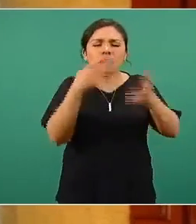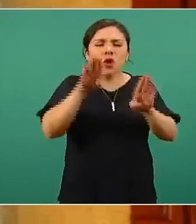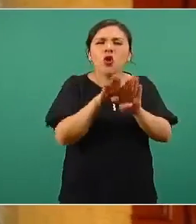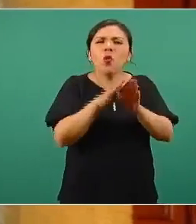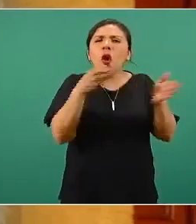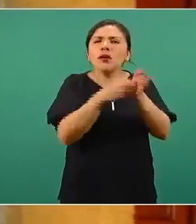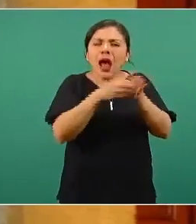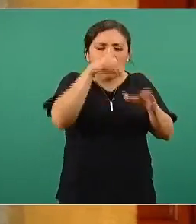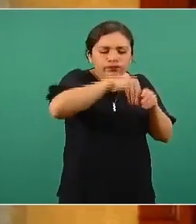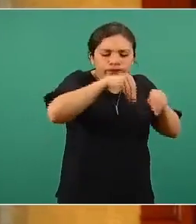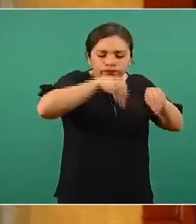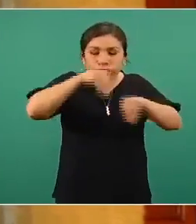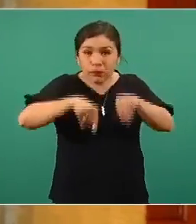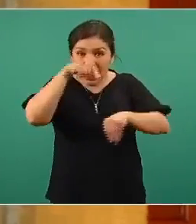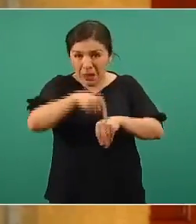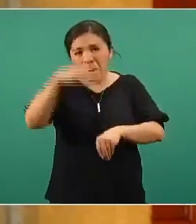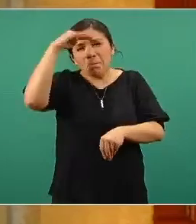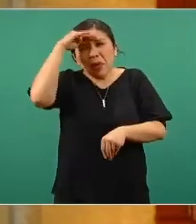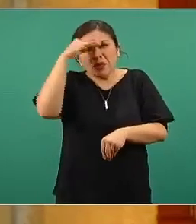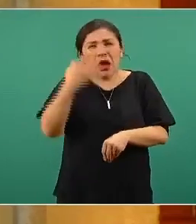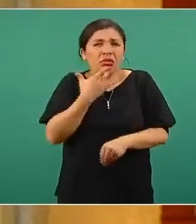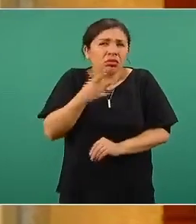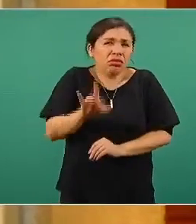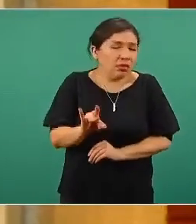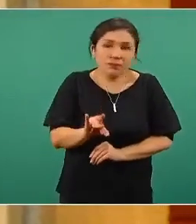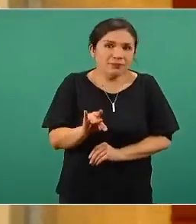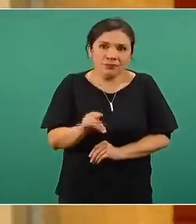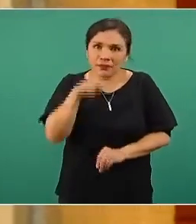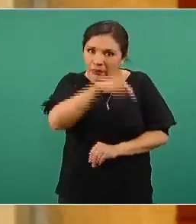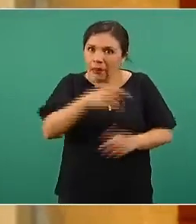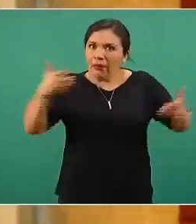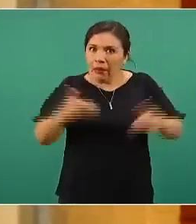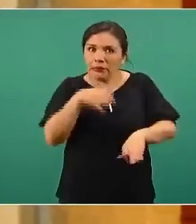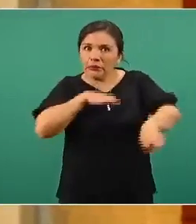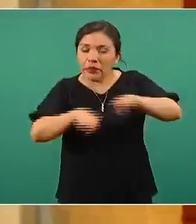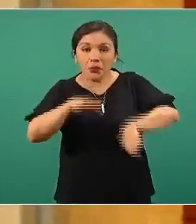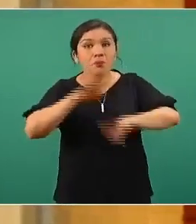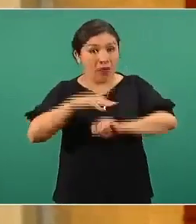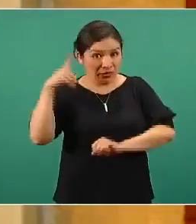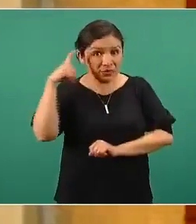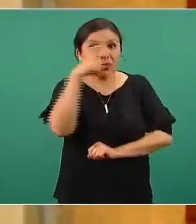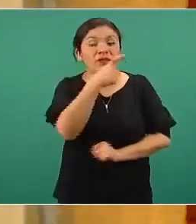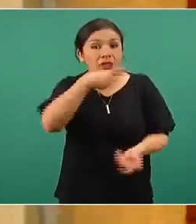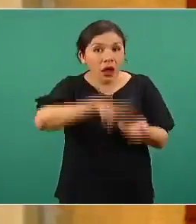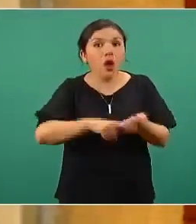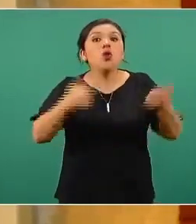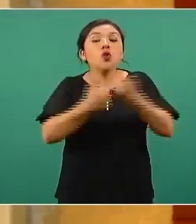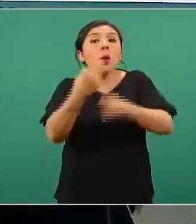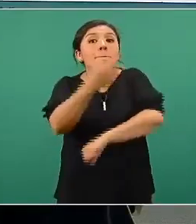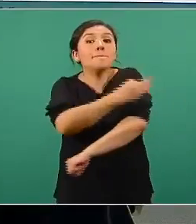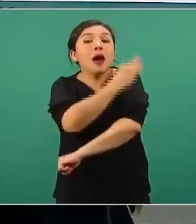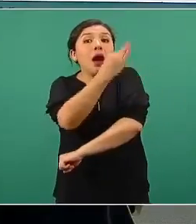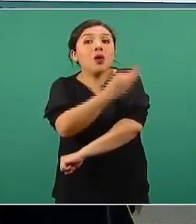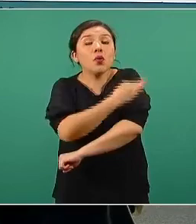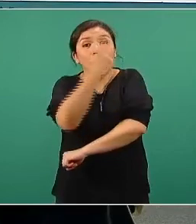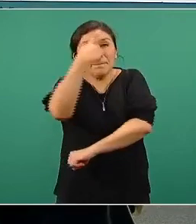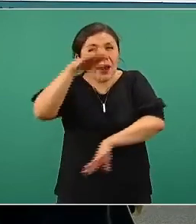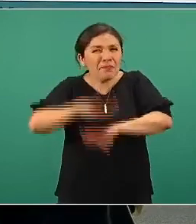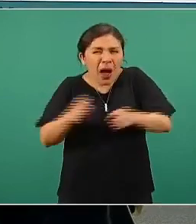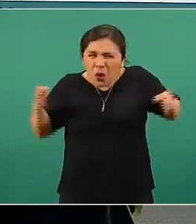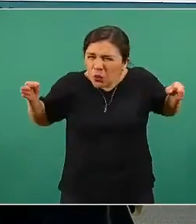integración de paquetes no es menor, es un ejercicio técnico complejo, sobre todo para las vacunas que están en